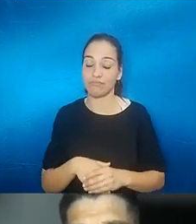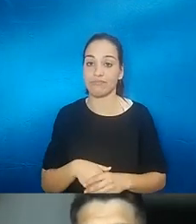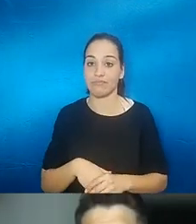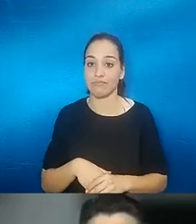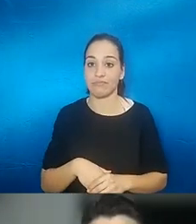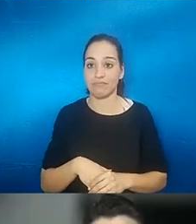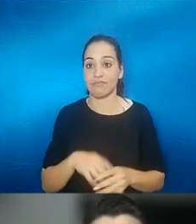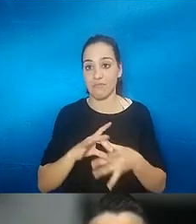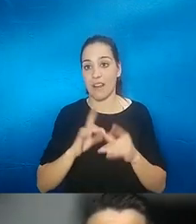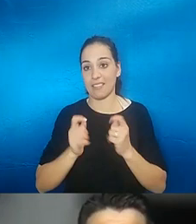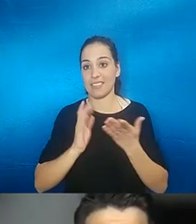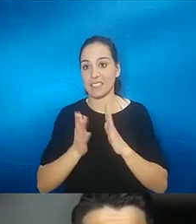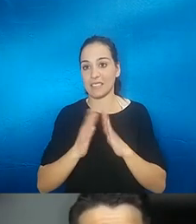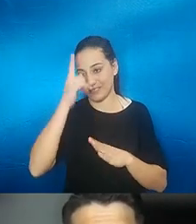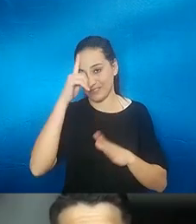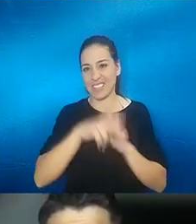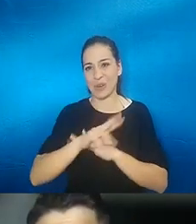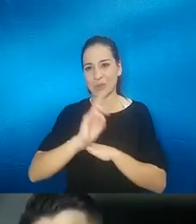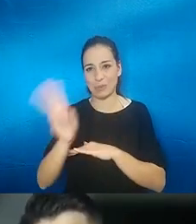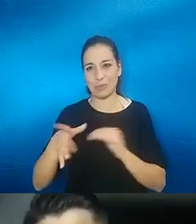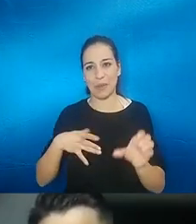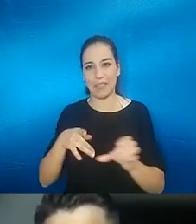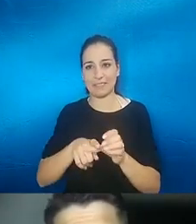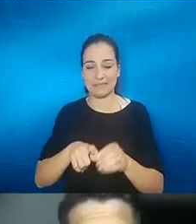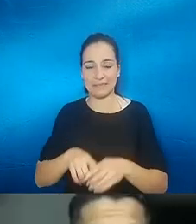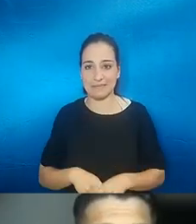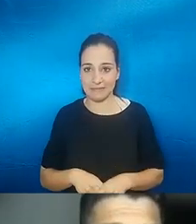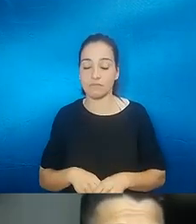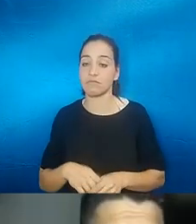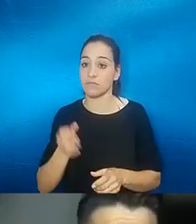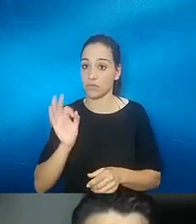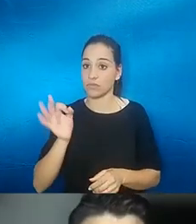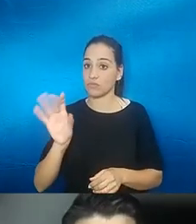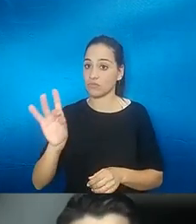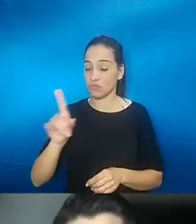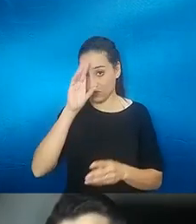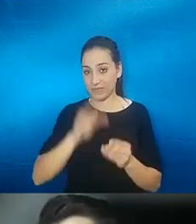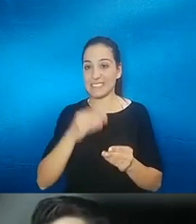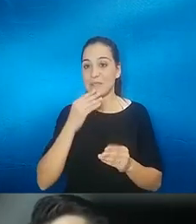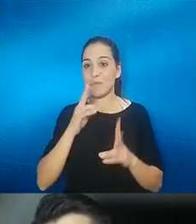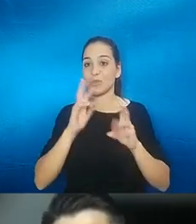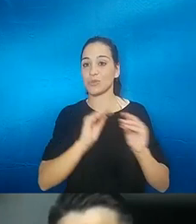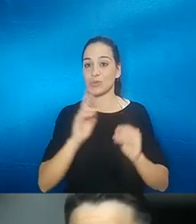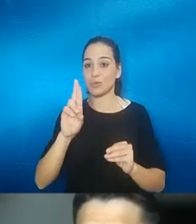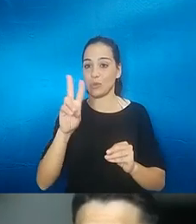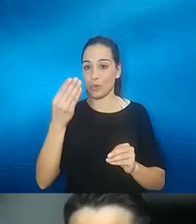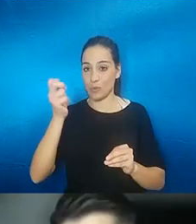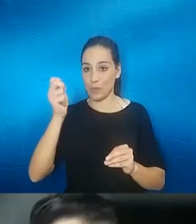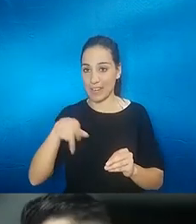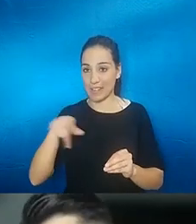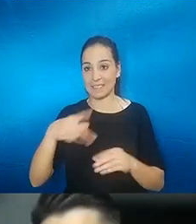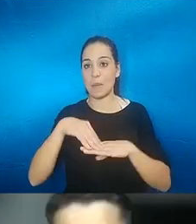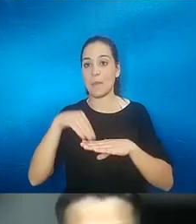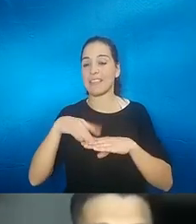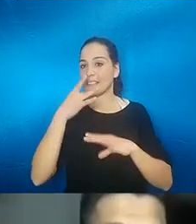del tratamiento esa adherencia solamente por apuntar es que incluso por ejemplo el tema de Rubén Rubén es un paciente claramente que hasta